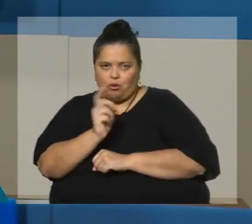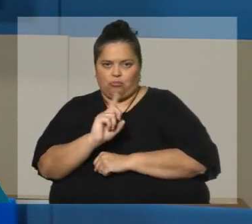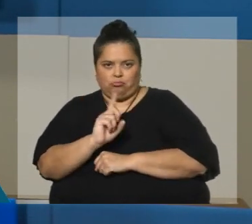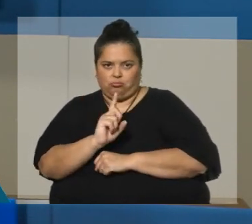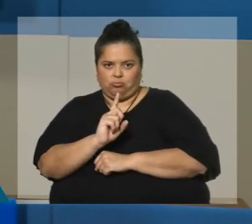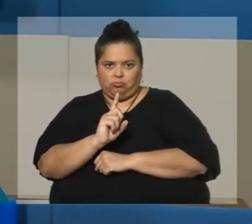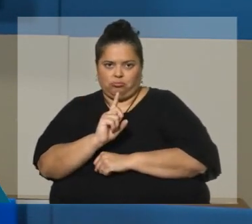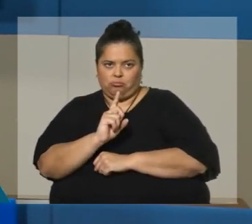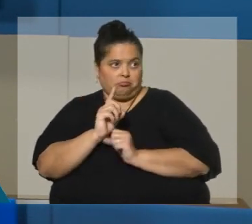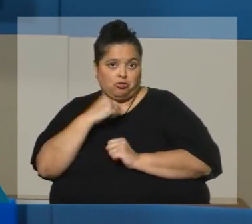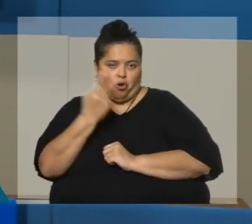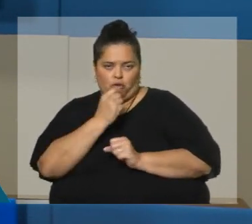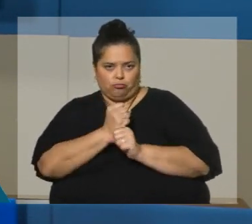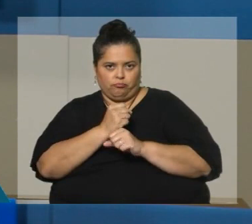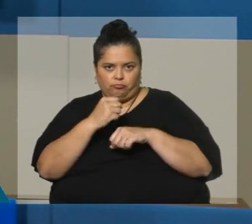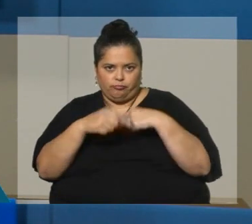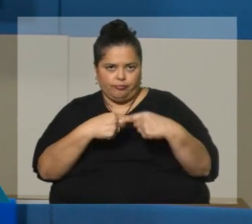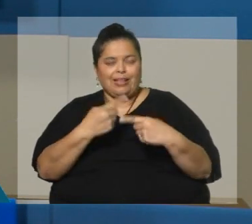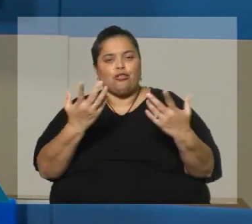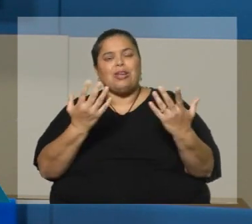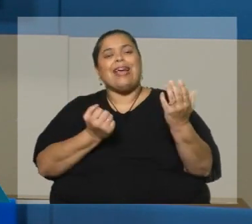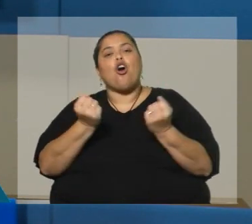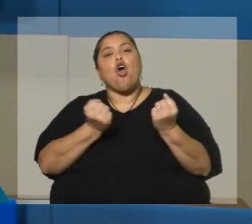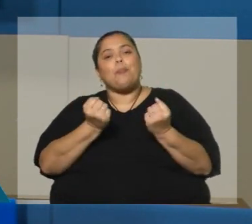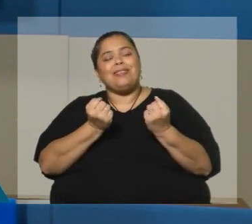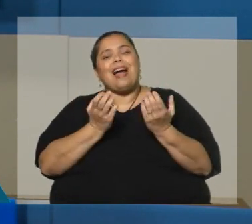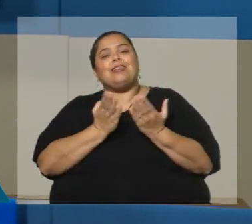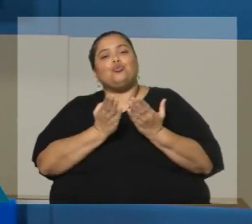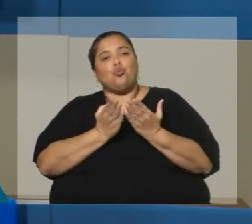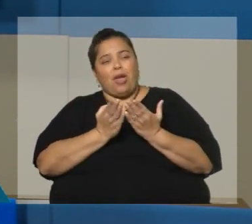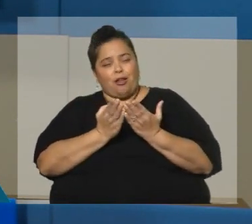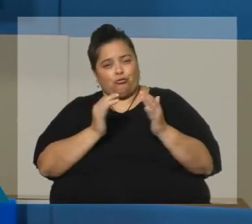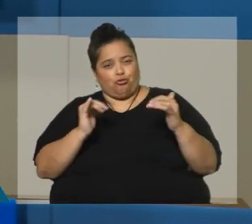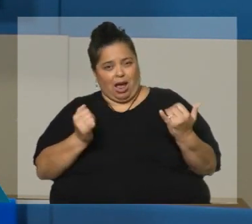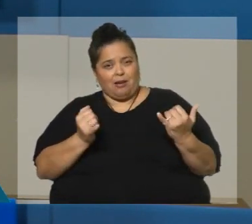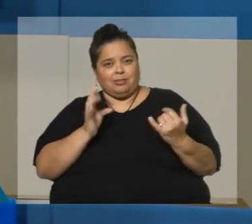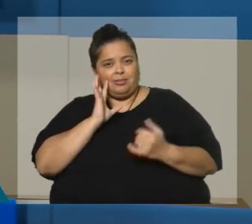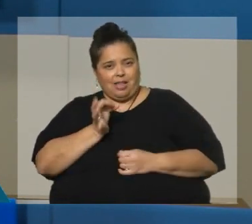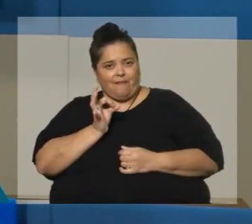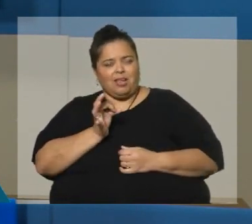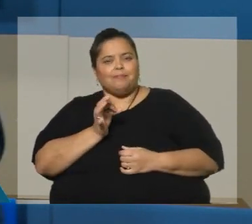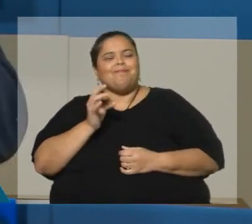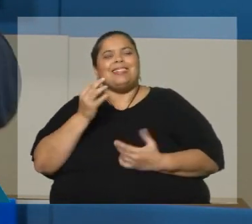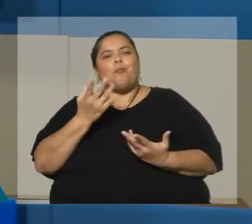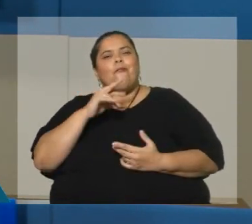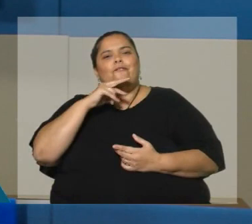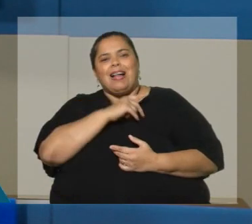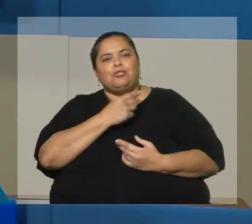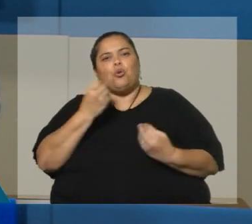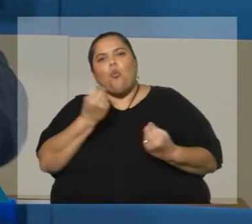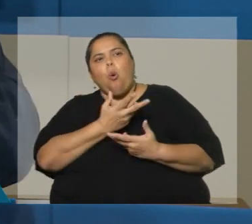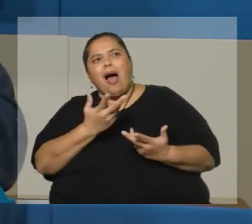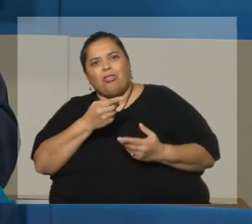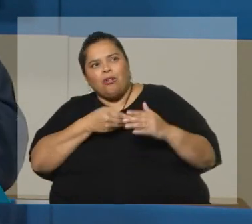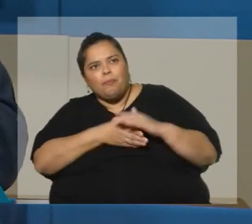Y allí lo que los economistas tienen estudiado es lo que le llaman la falacia del número fijo de puestos de trabajo. Que para que entre un nuevo